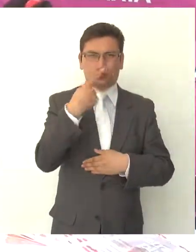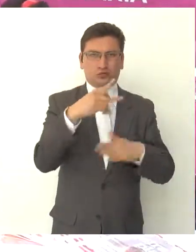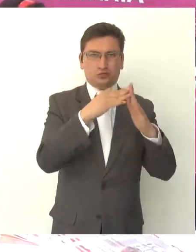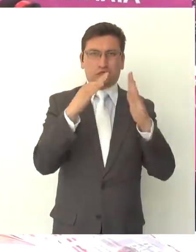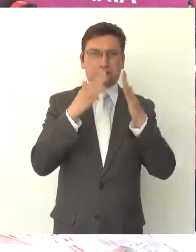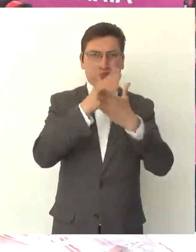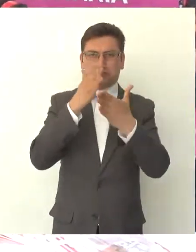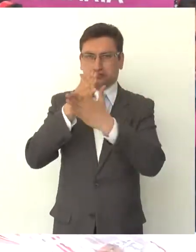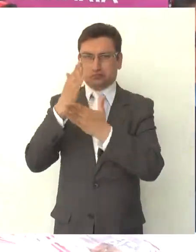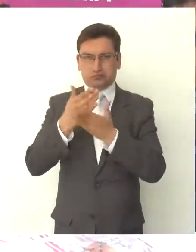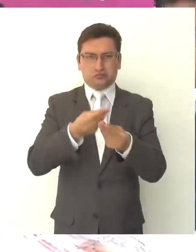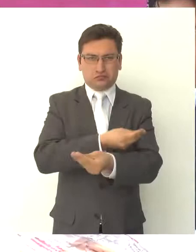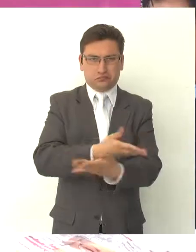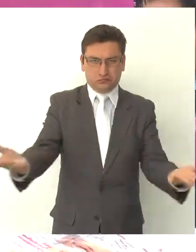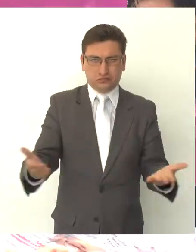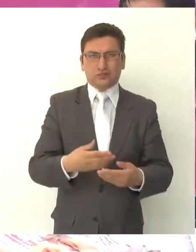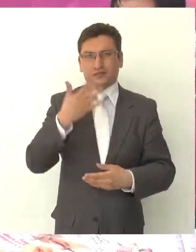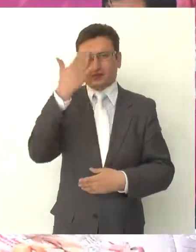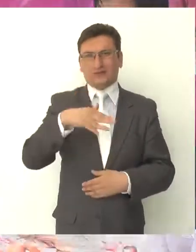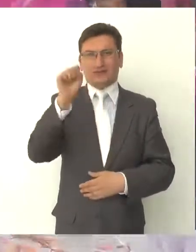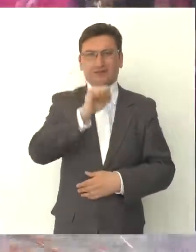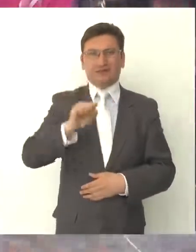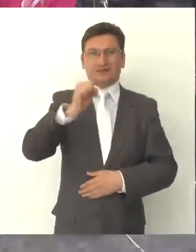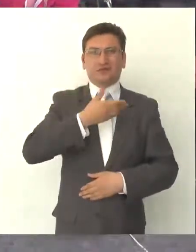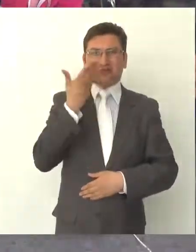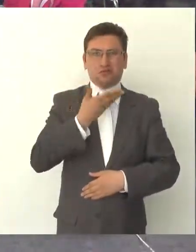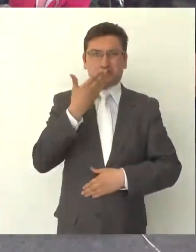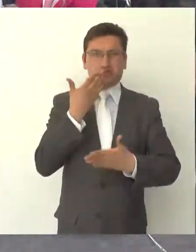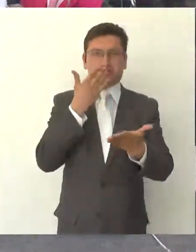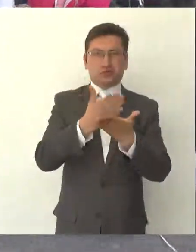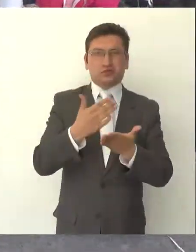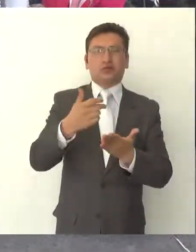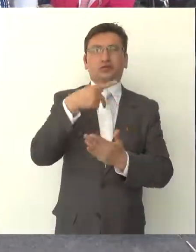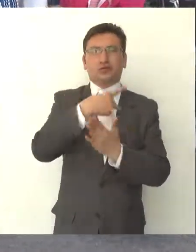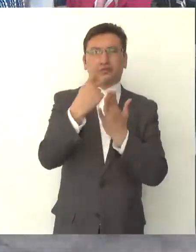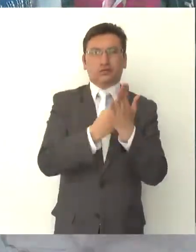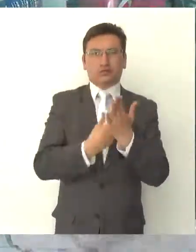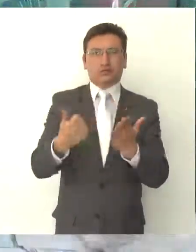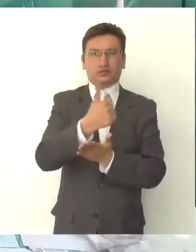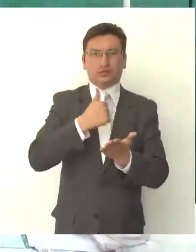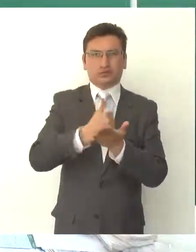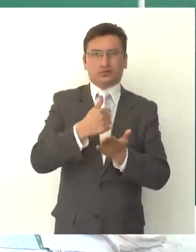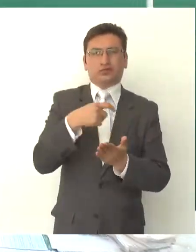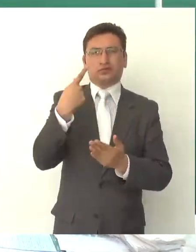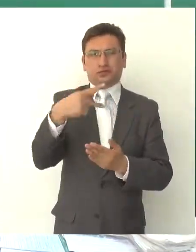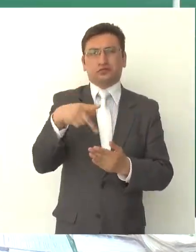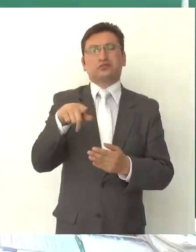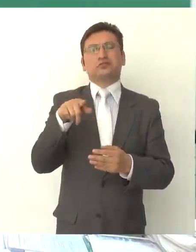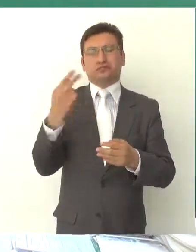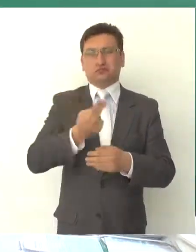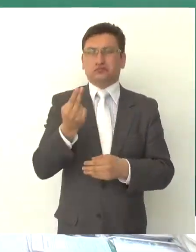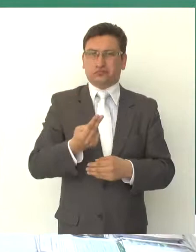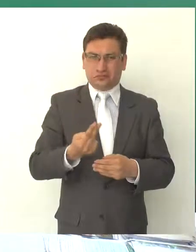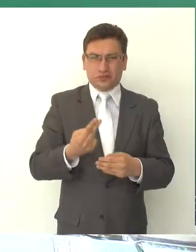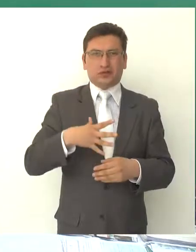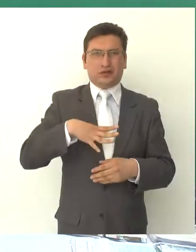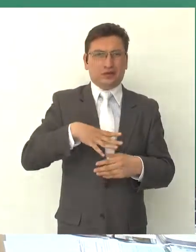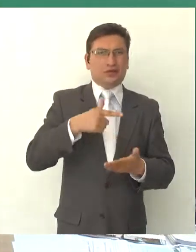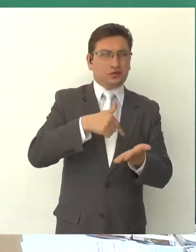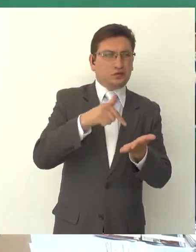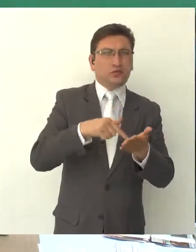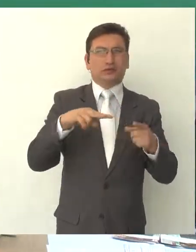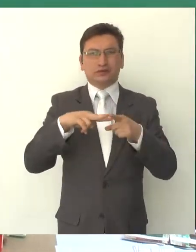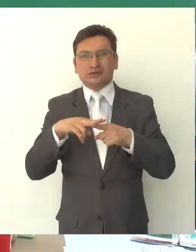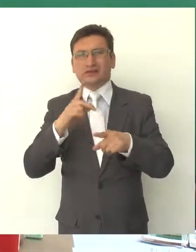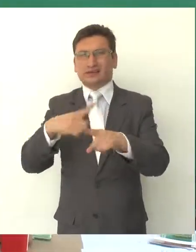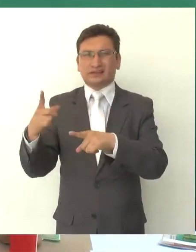gratuitos a la puerta de sus hogares. A través de las jornadas sabatinas Tu Ciudad Te Requiere, se rescatan áreas comunes y espacios